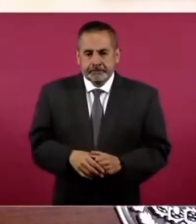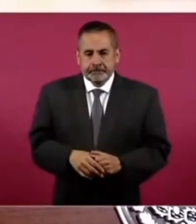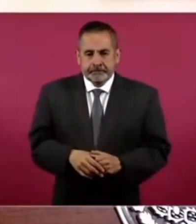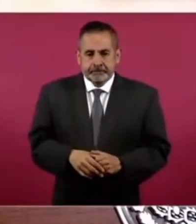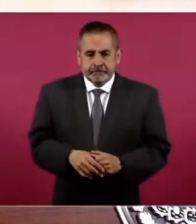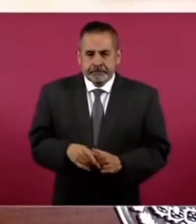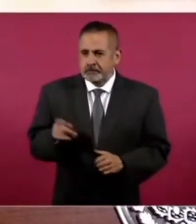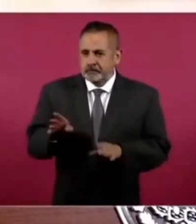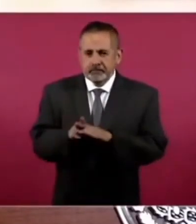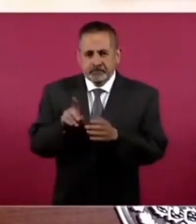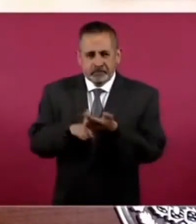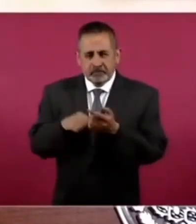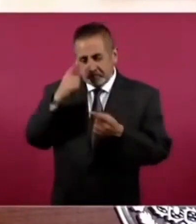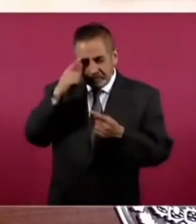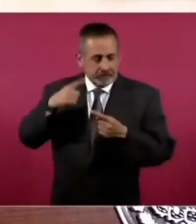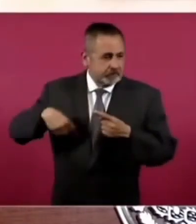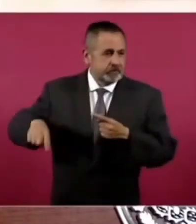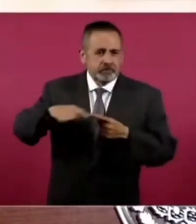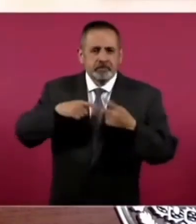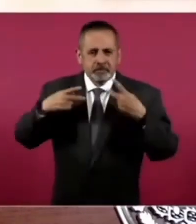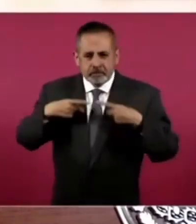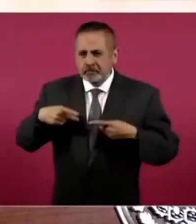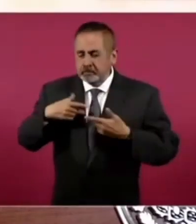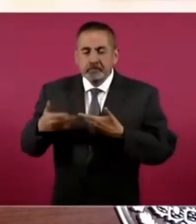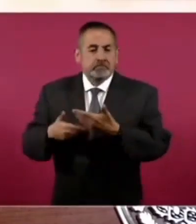Son obras para nuestro pueblo.